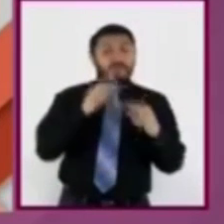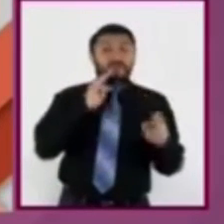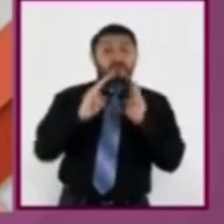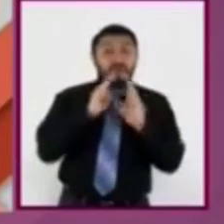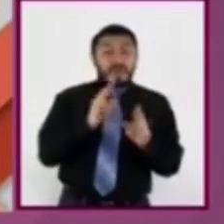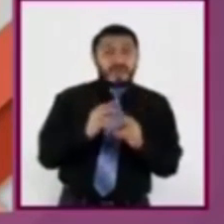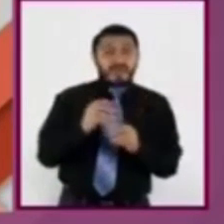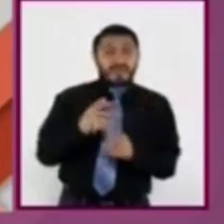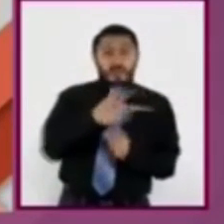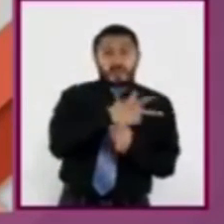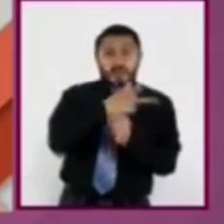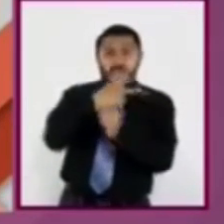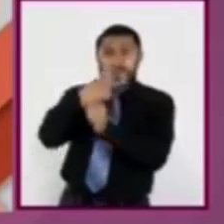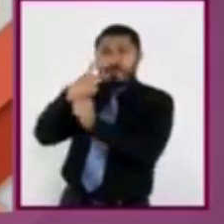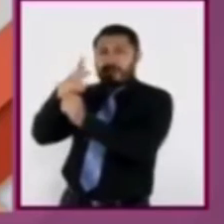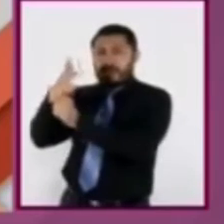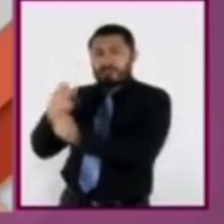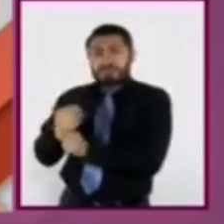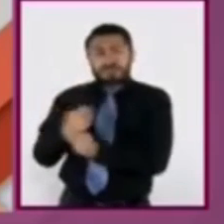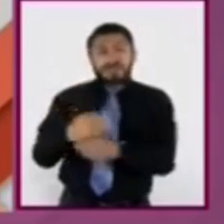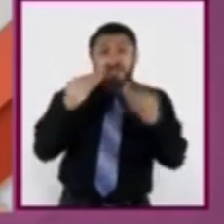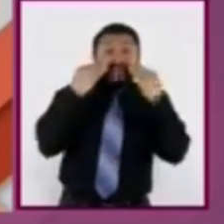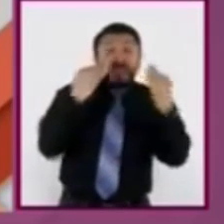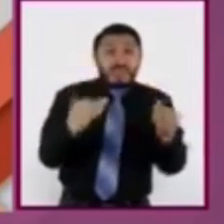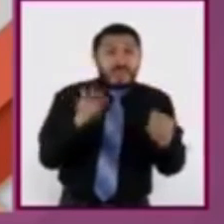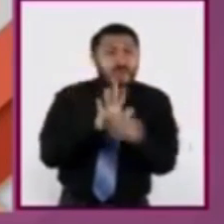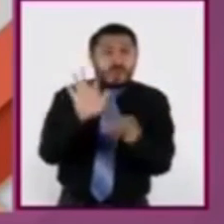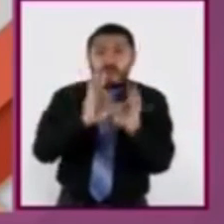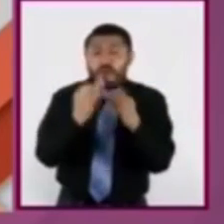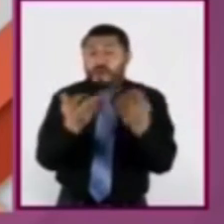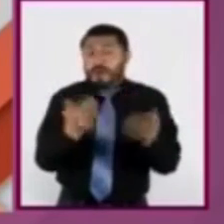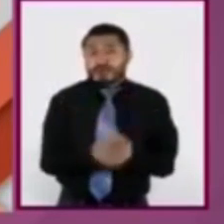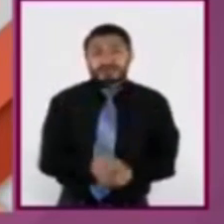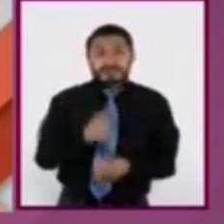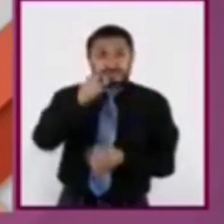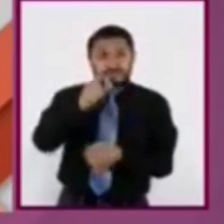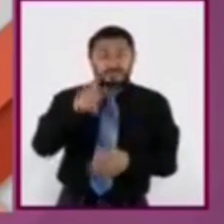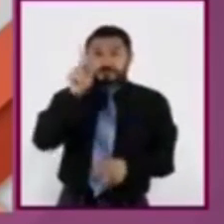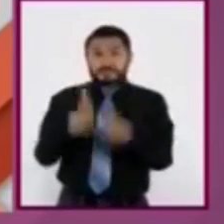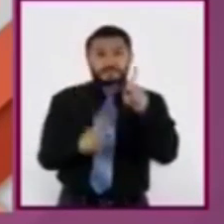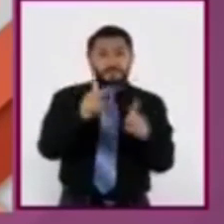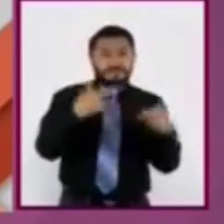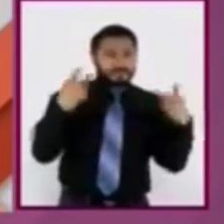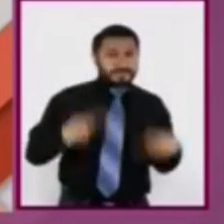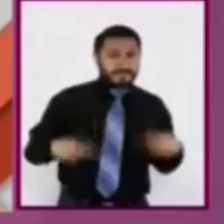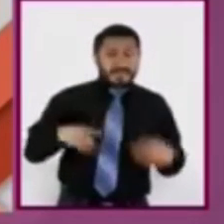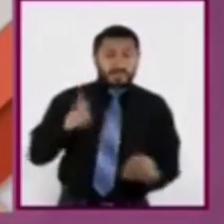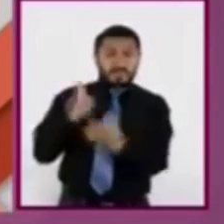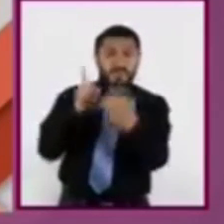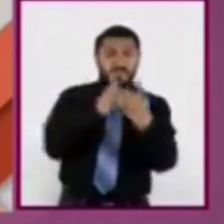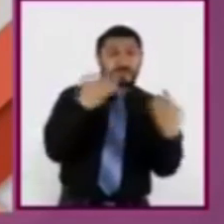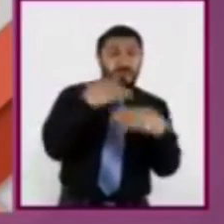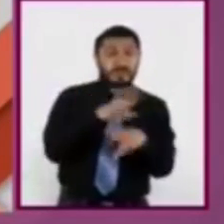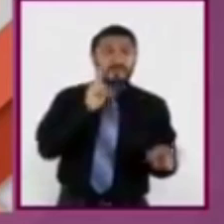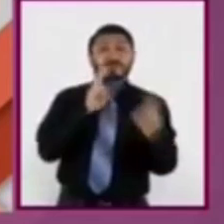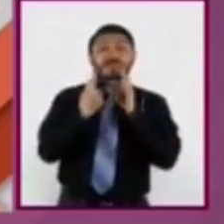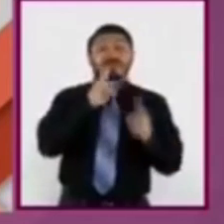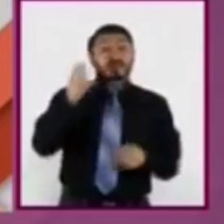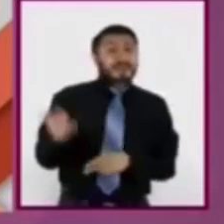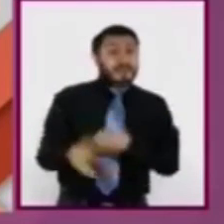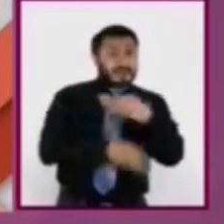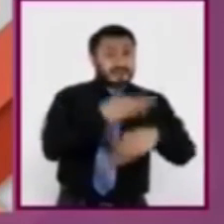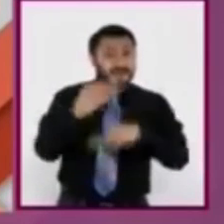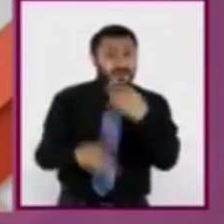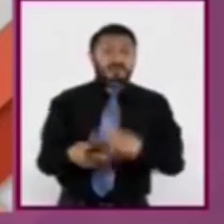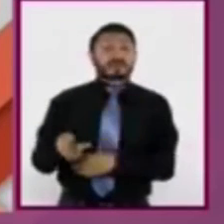una rueda de prensa, testimonios o qué tipo de fuente. Conversa con otras personas sobre la noticia y entre todos cuestionen